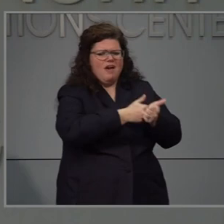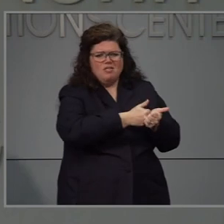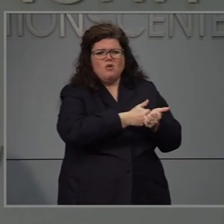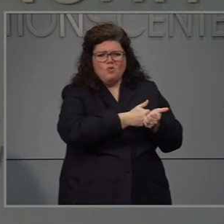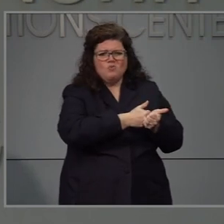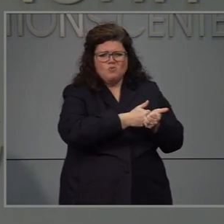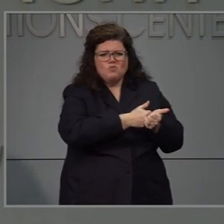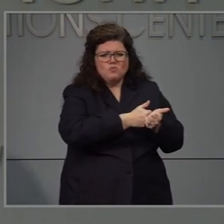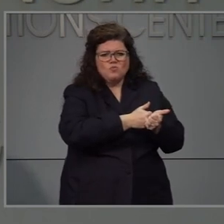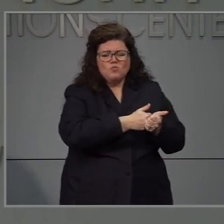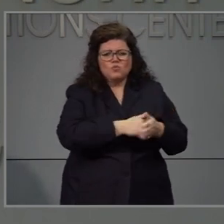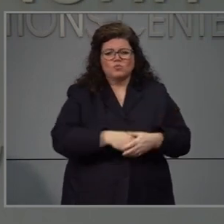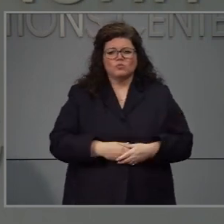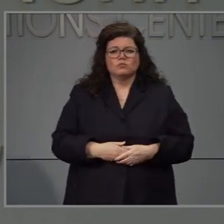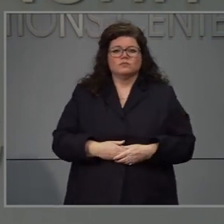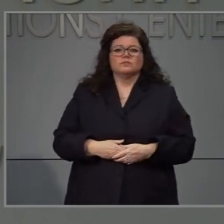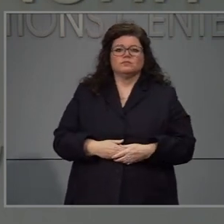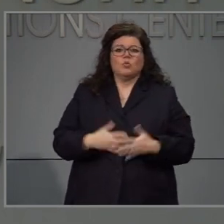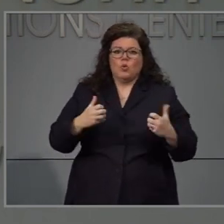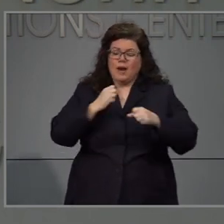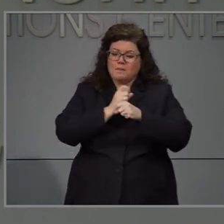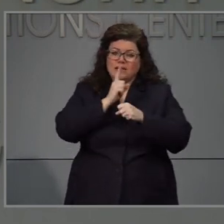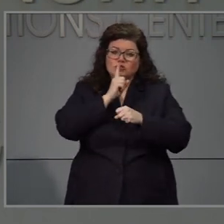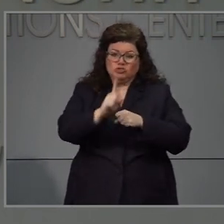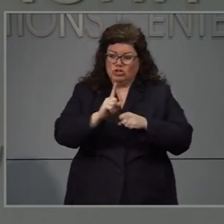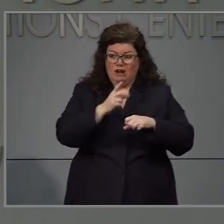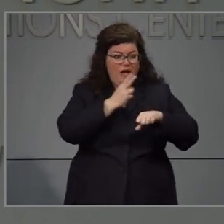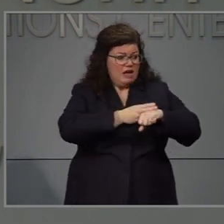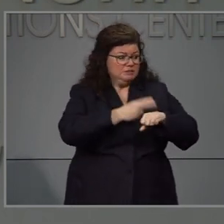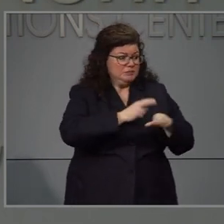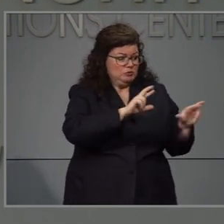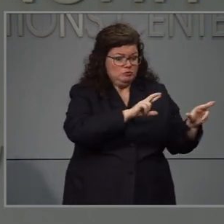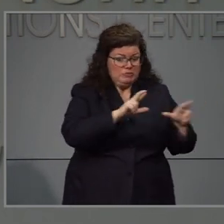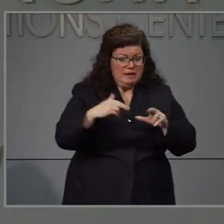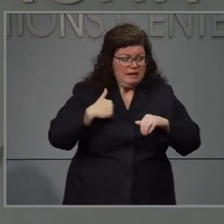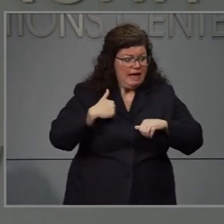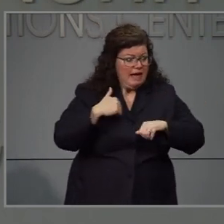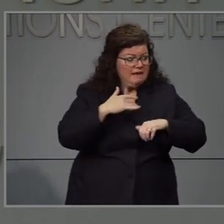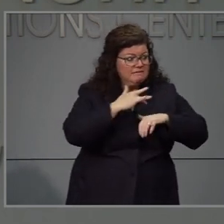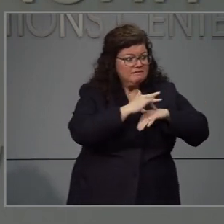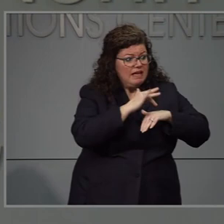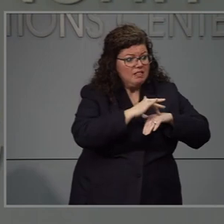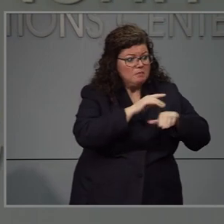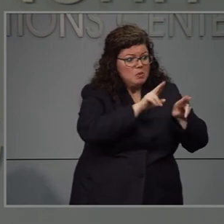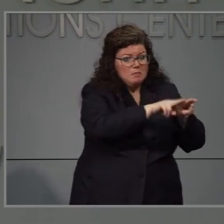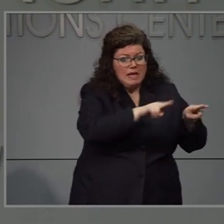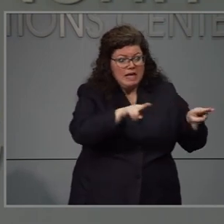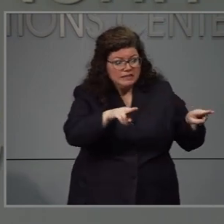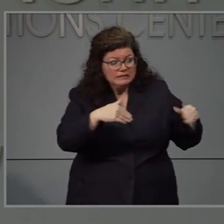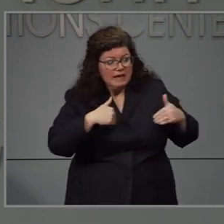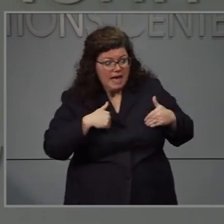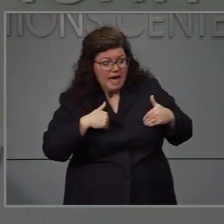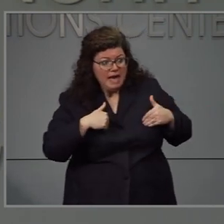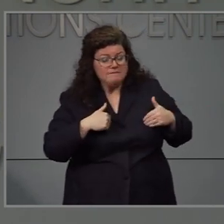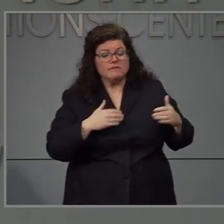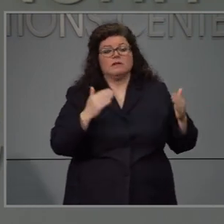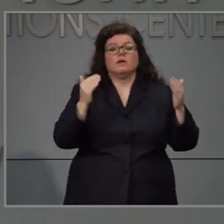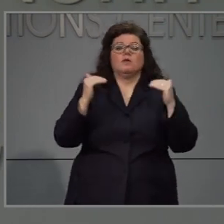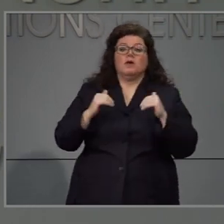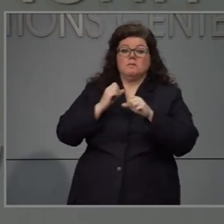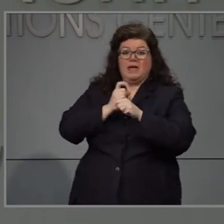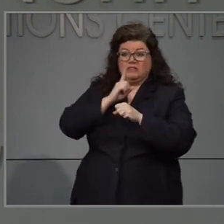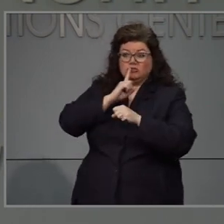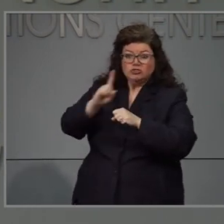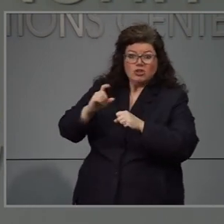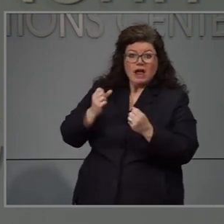Queremos cerciorarnos de que no o sobrecargamos los hospitales queremos cerciorarnos de que los